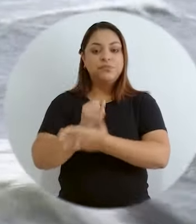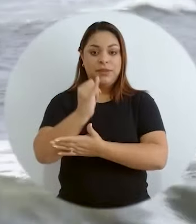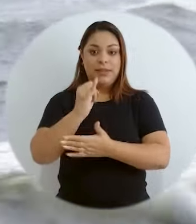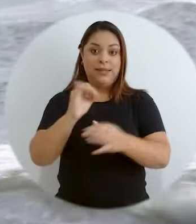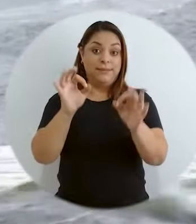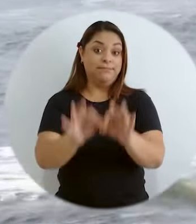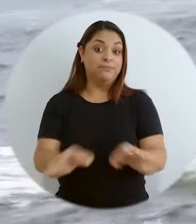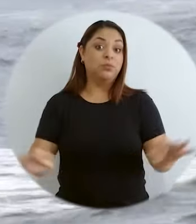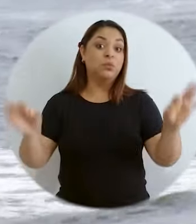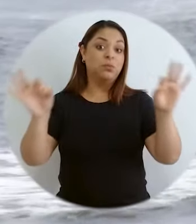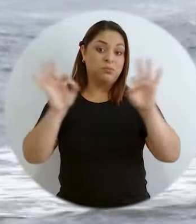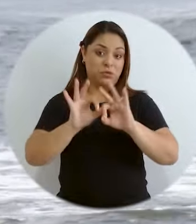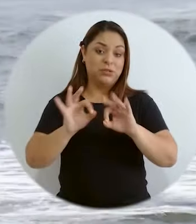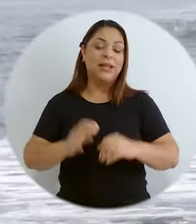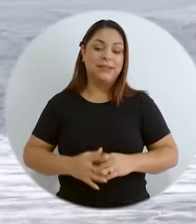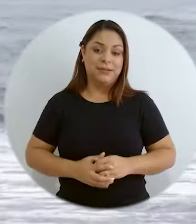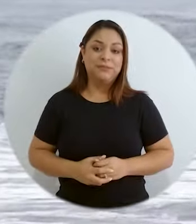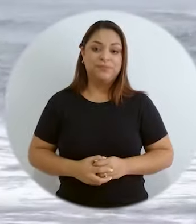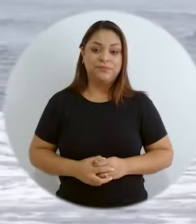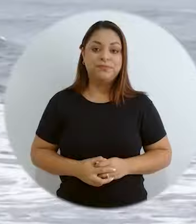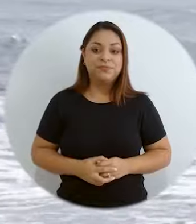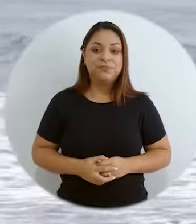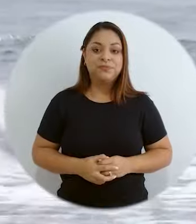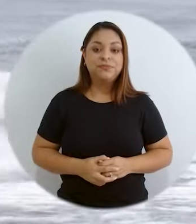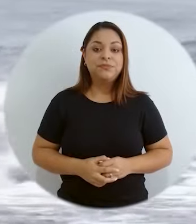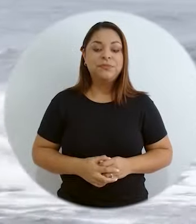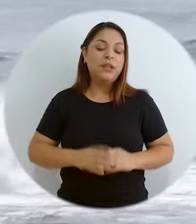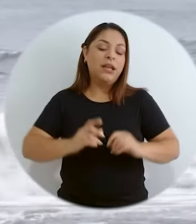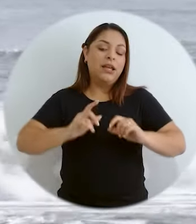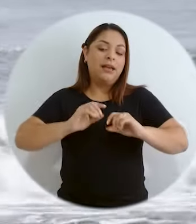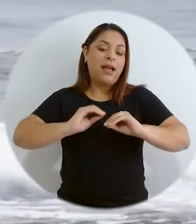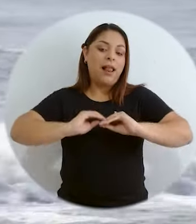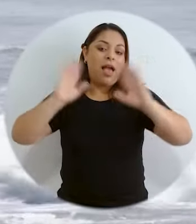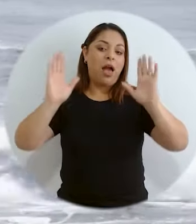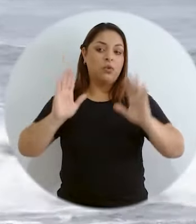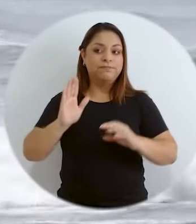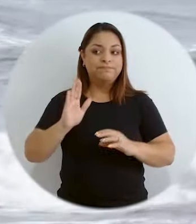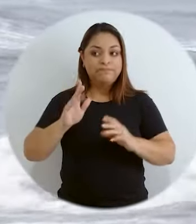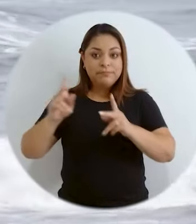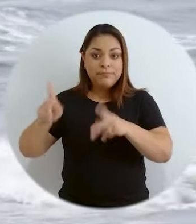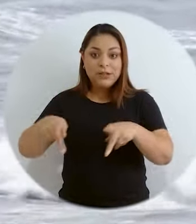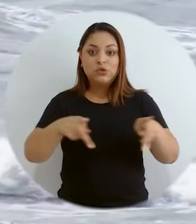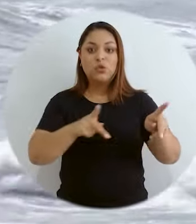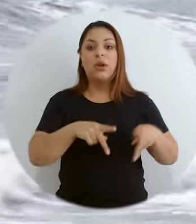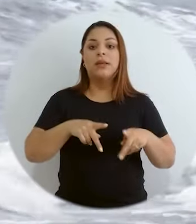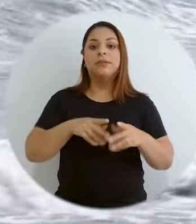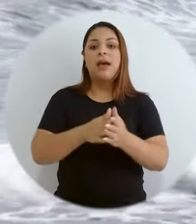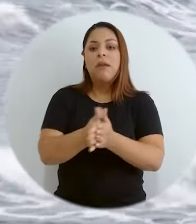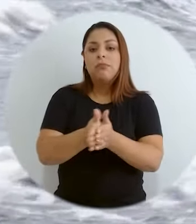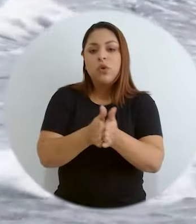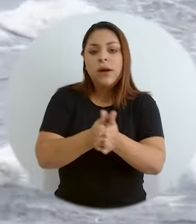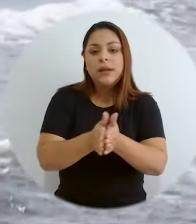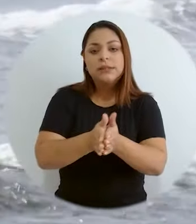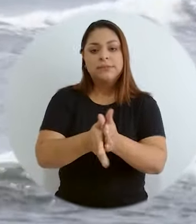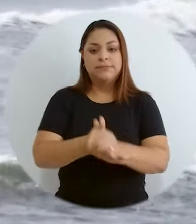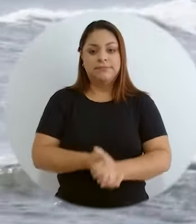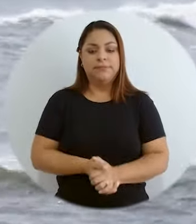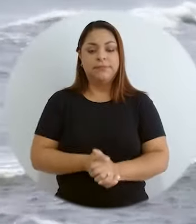fortalecer el trabajo de la investigación y demás es bien importante y pues por supuesto que la gente